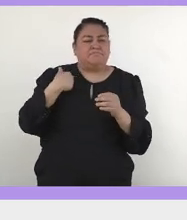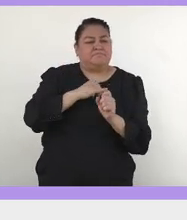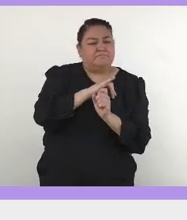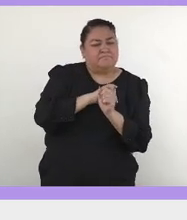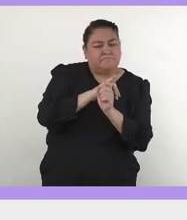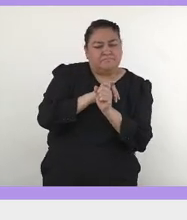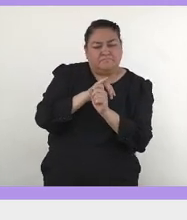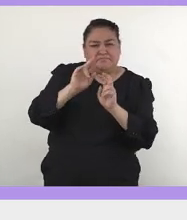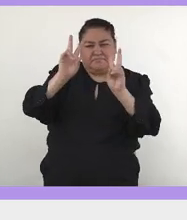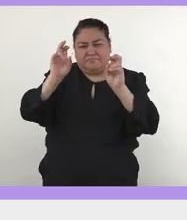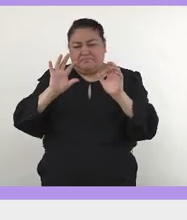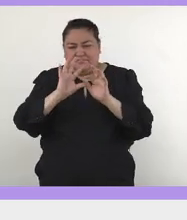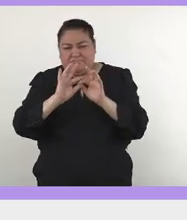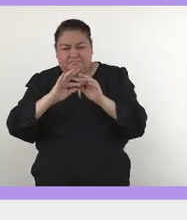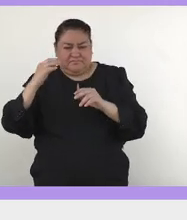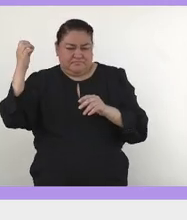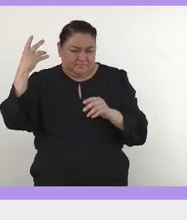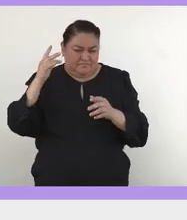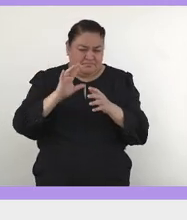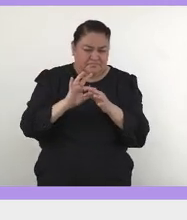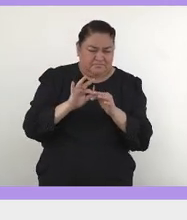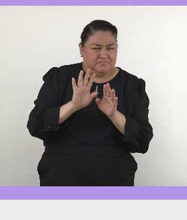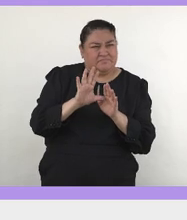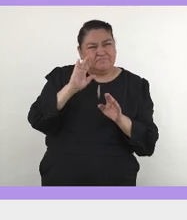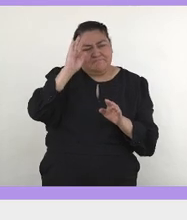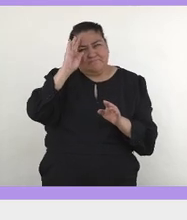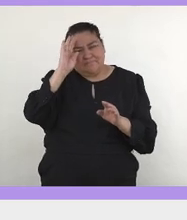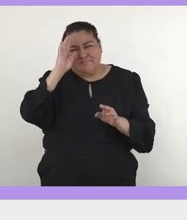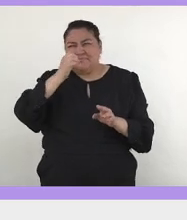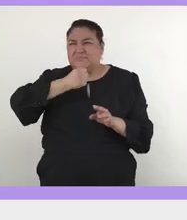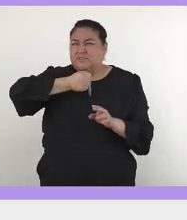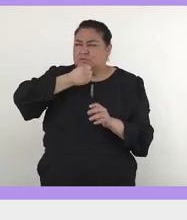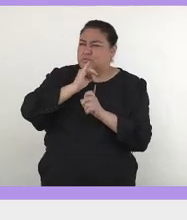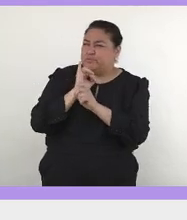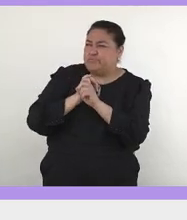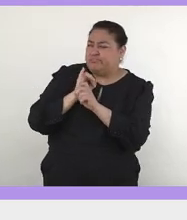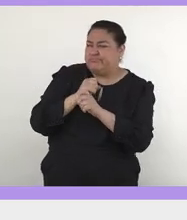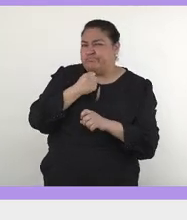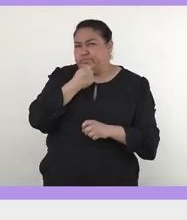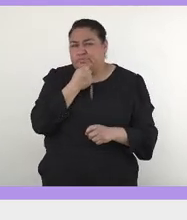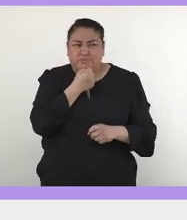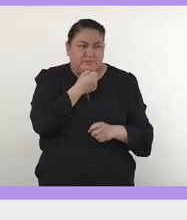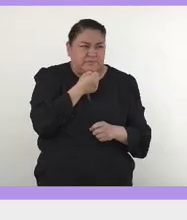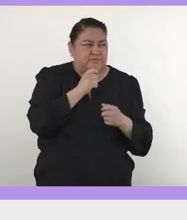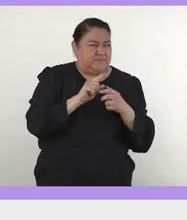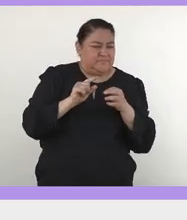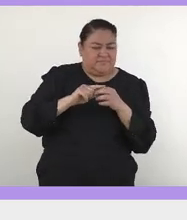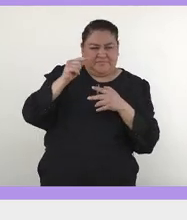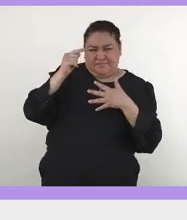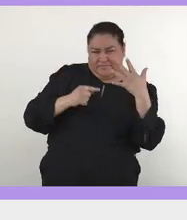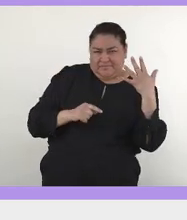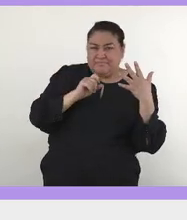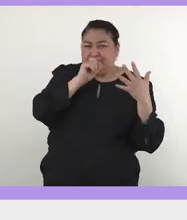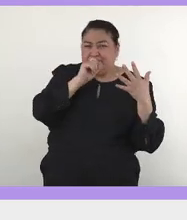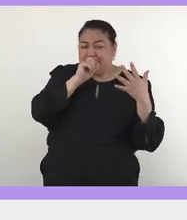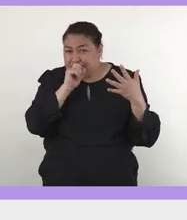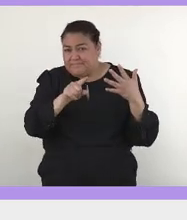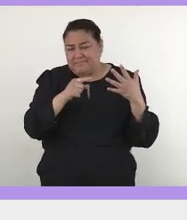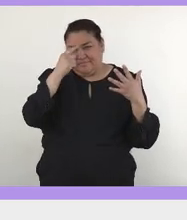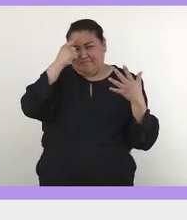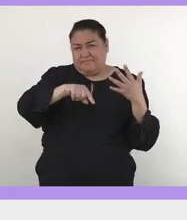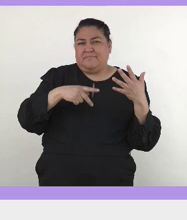armar todo lo de la colectividad, decía, quiero hacer este podcast, que se llame así, y promover que la gente vive en colectividad y empiece a generar